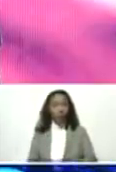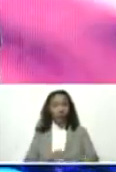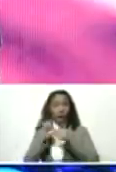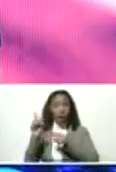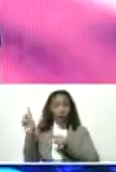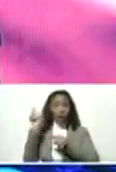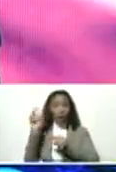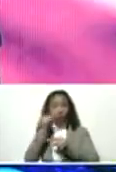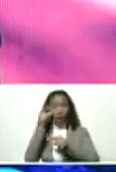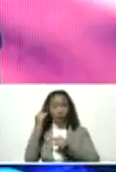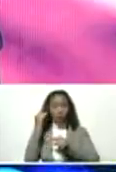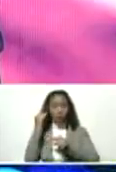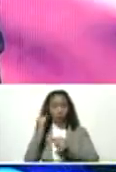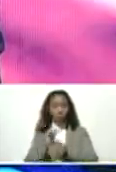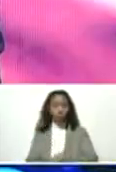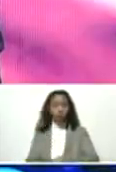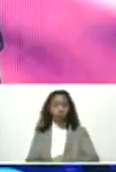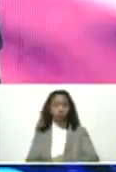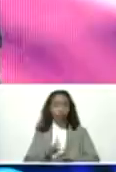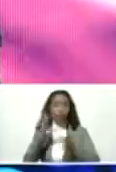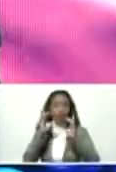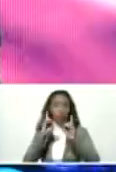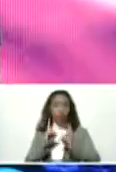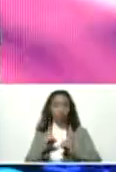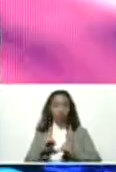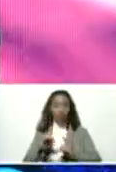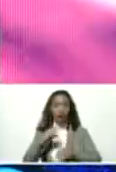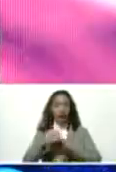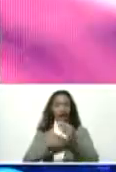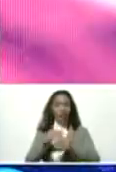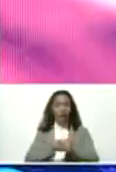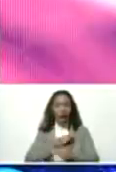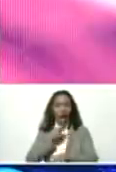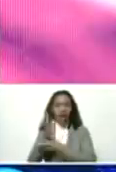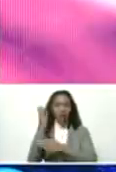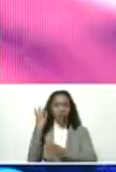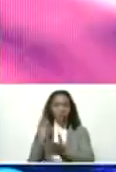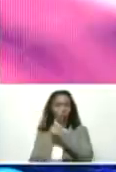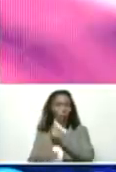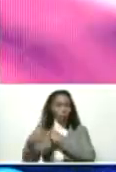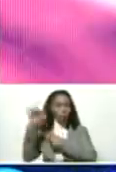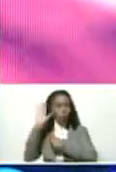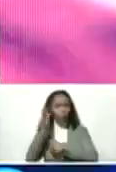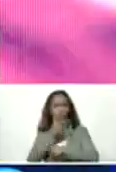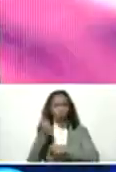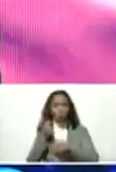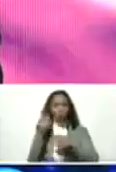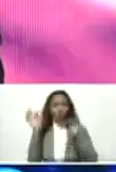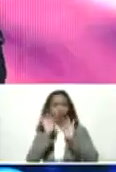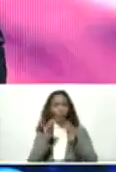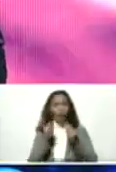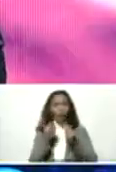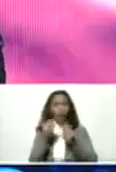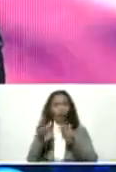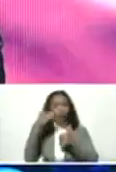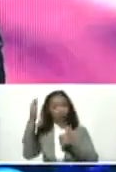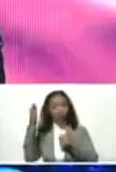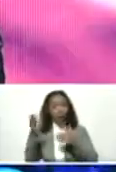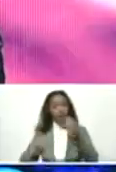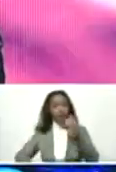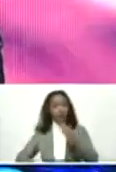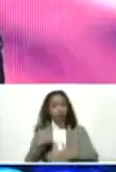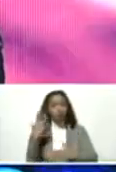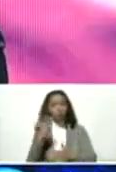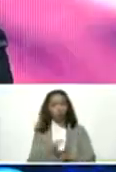venezolanos y venezolanas que tomaron el camino de buscar una mejor oportunidad económica en el exterior y en lo fundamental